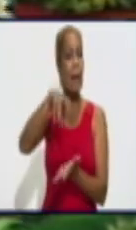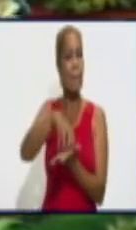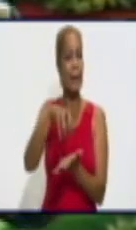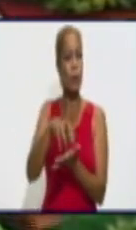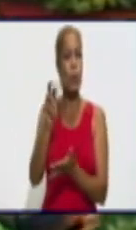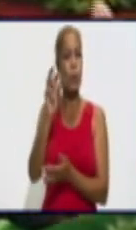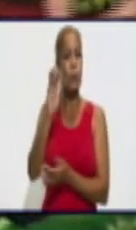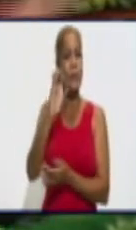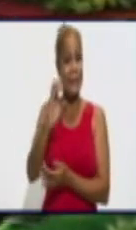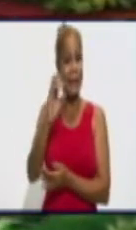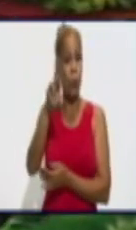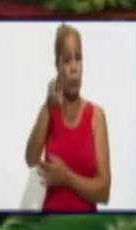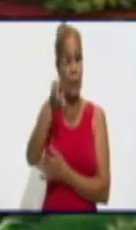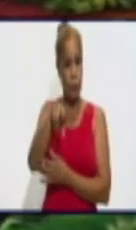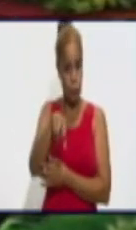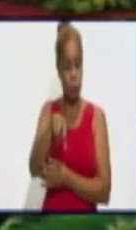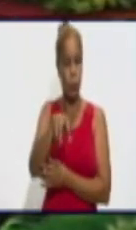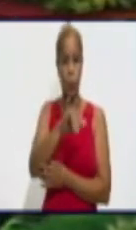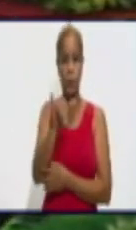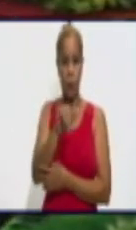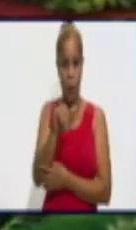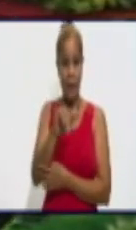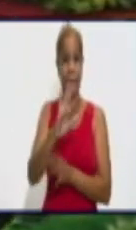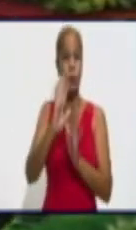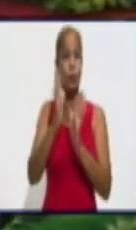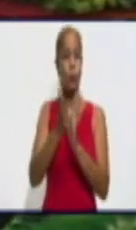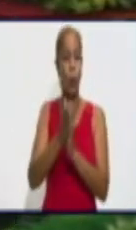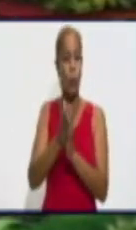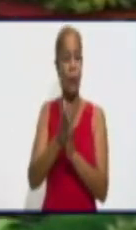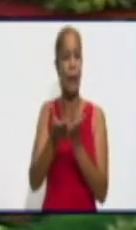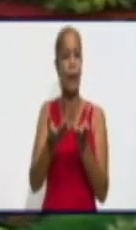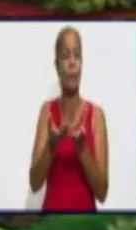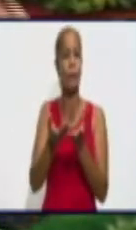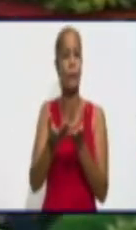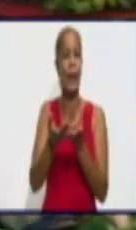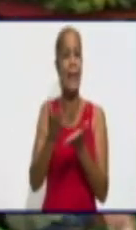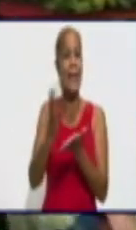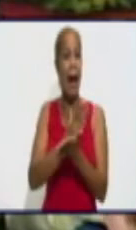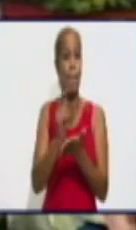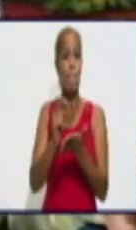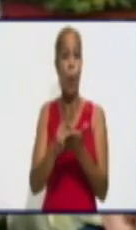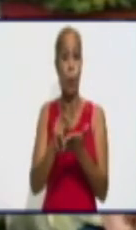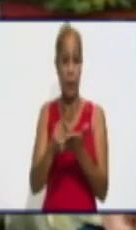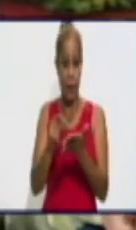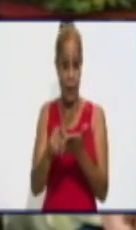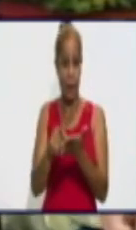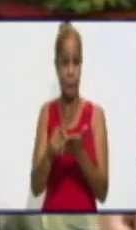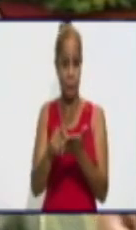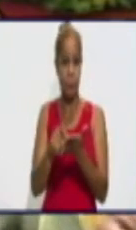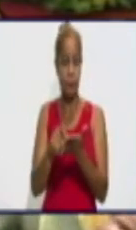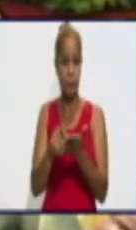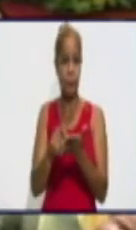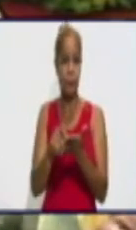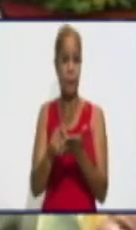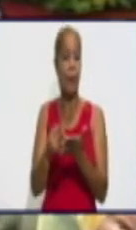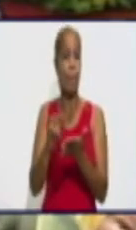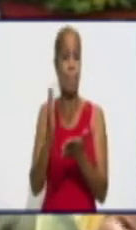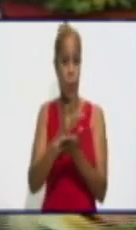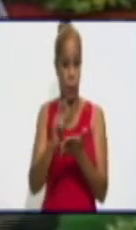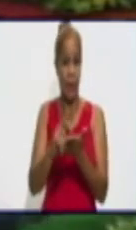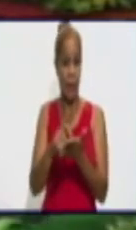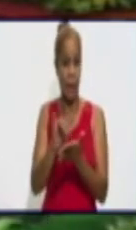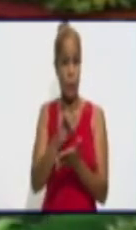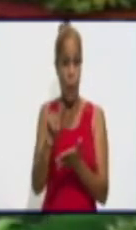todas las bodegas del Consejo Popular de Rosa la Bayamesa y Ciro Redondo en la escuela primaria de Ciro Redondo para comprar el pollo.